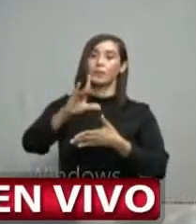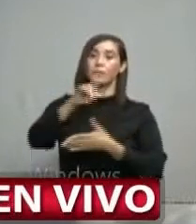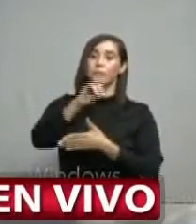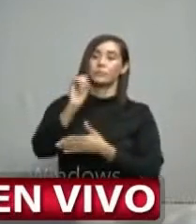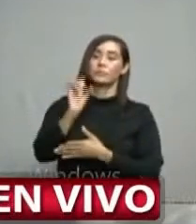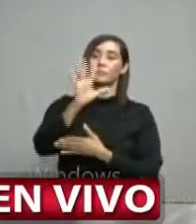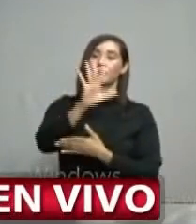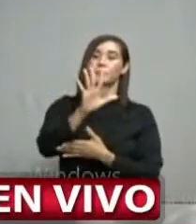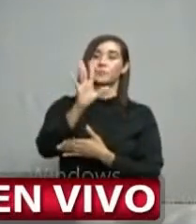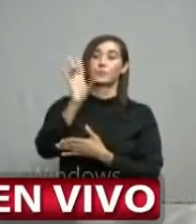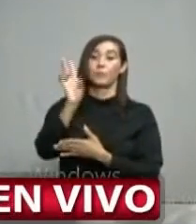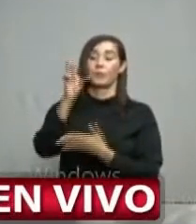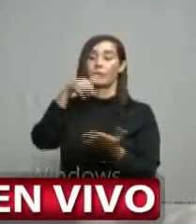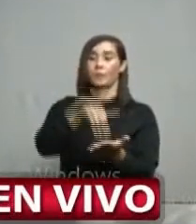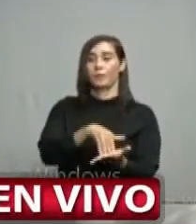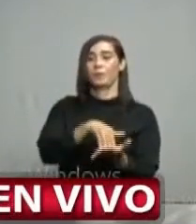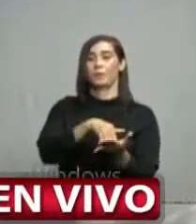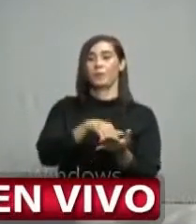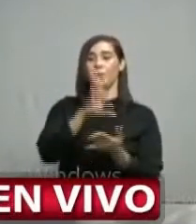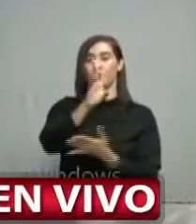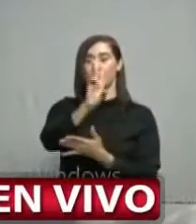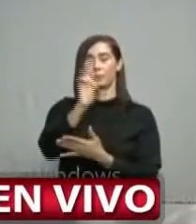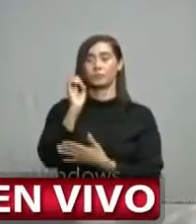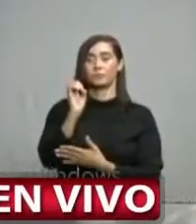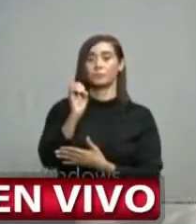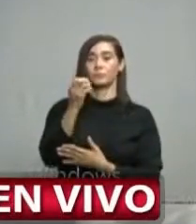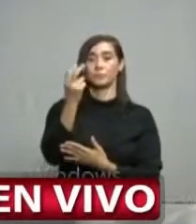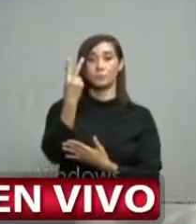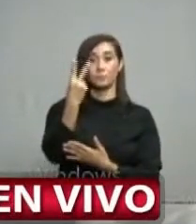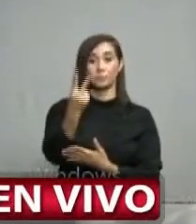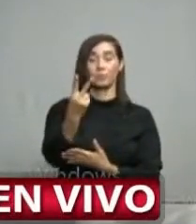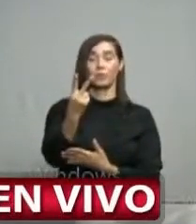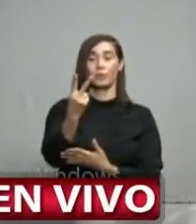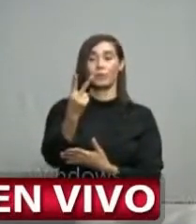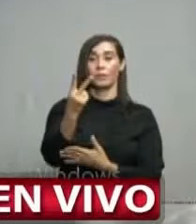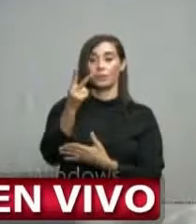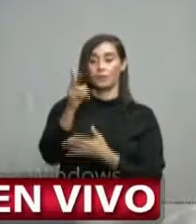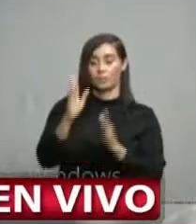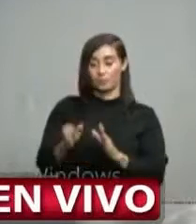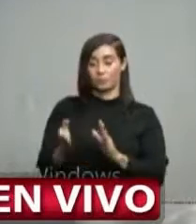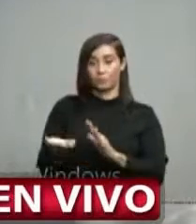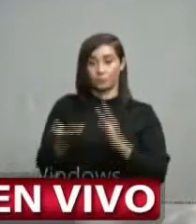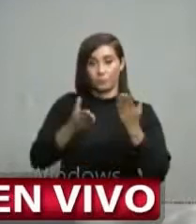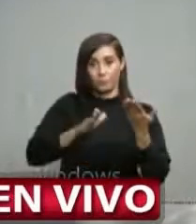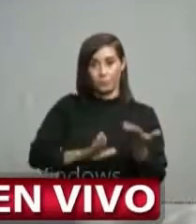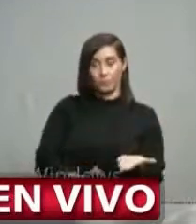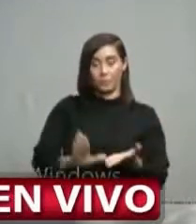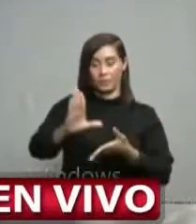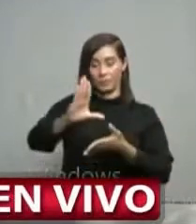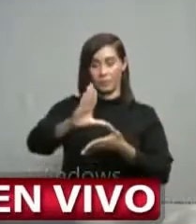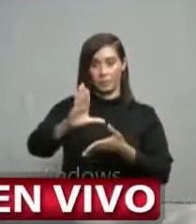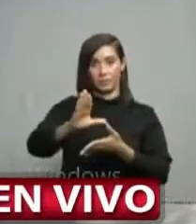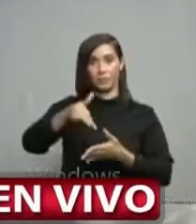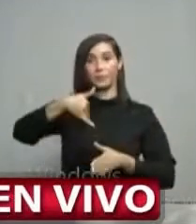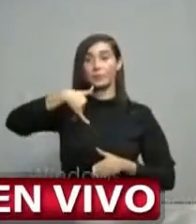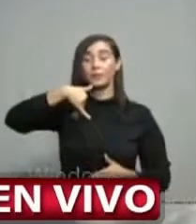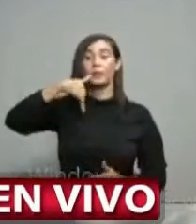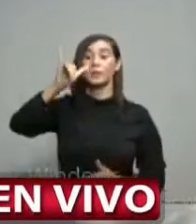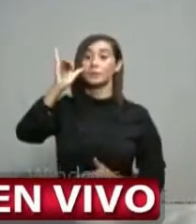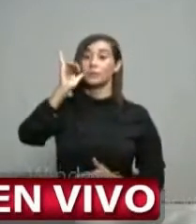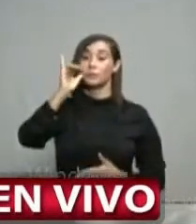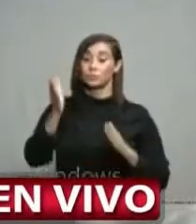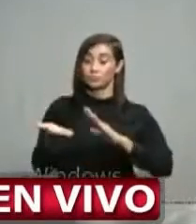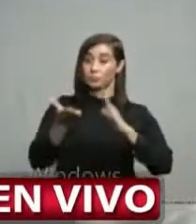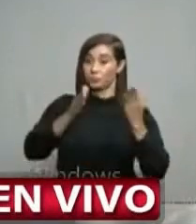157.702 casos de defunciones y en el día de ayer